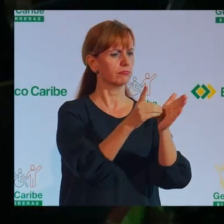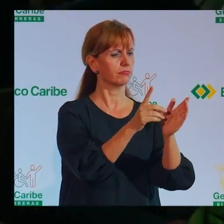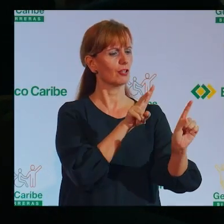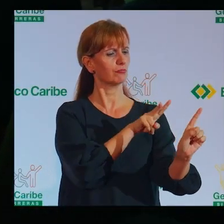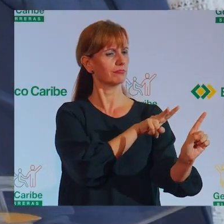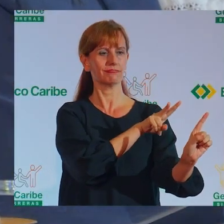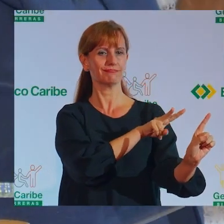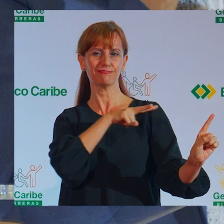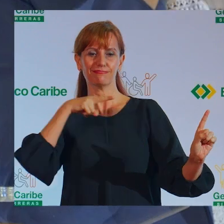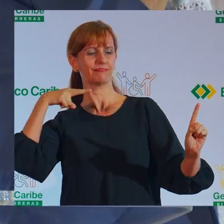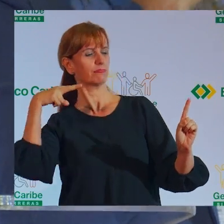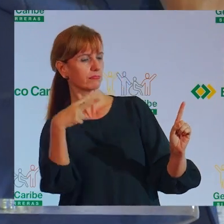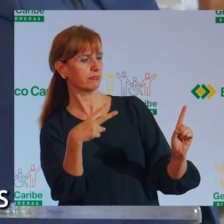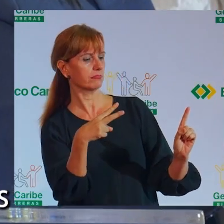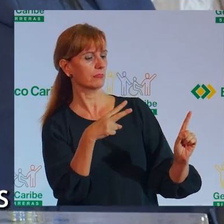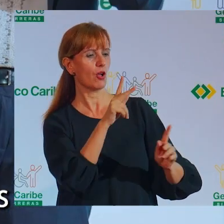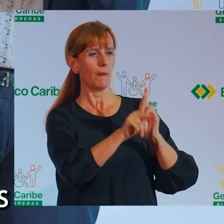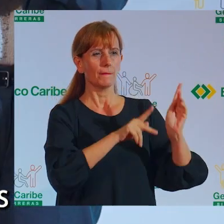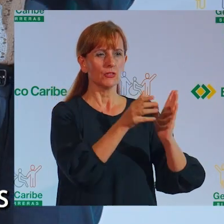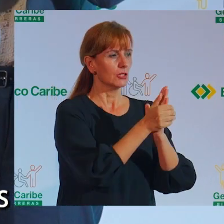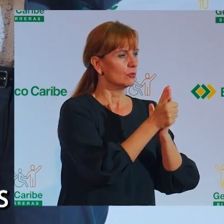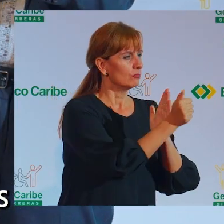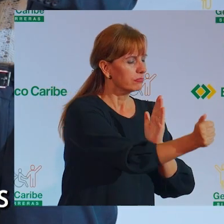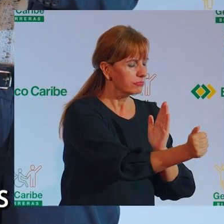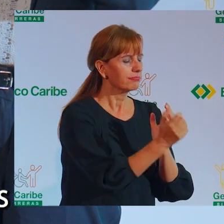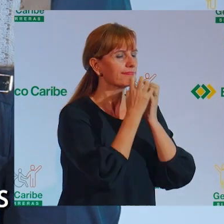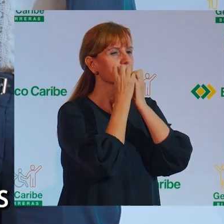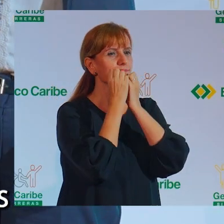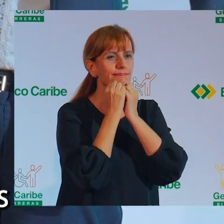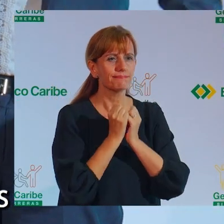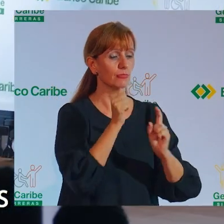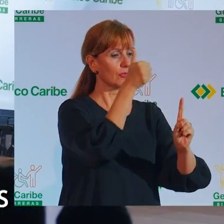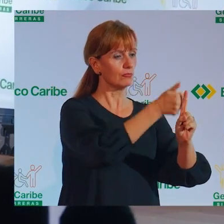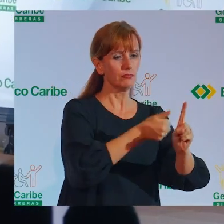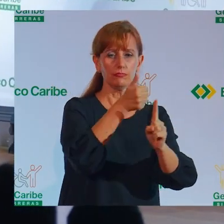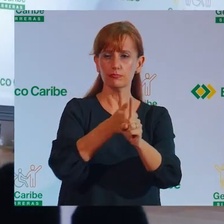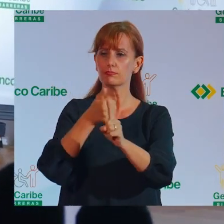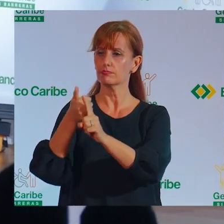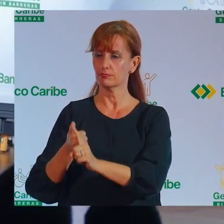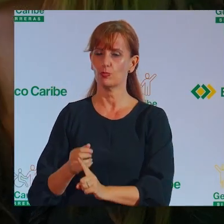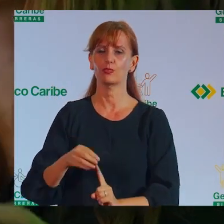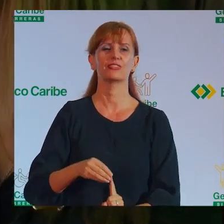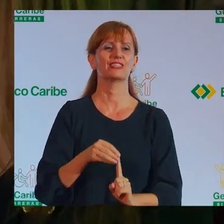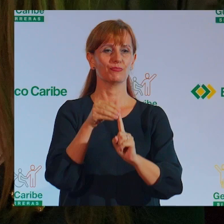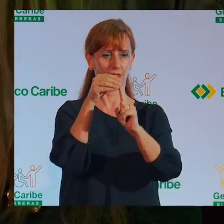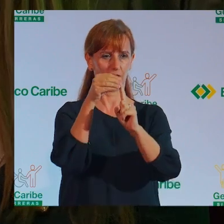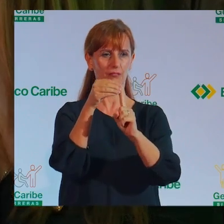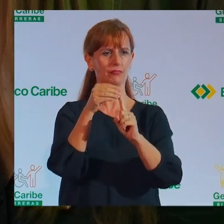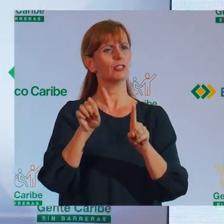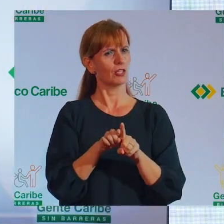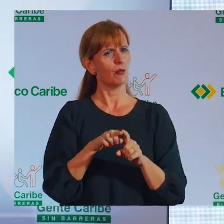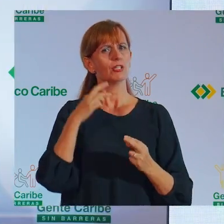A apreciar los talentos y la unicidad de cada uno de nosotros y a reflexionar